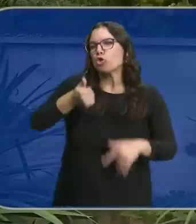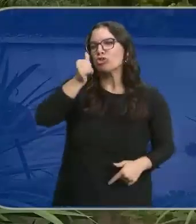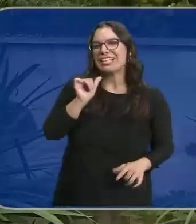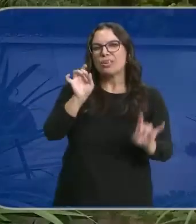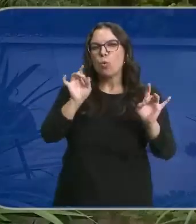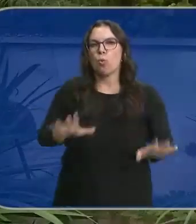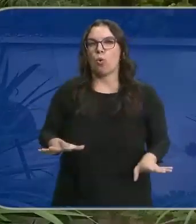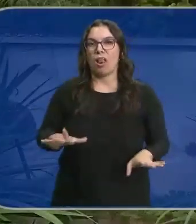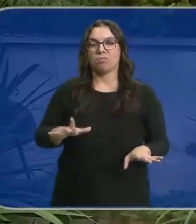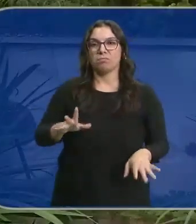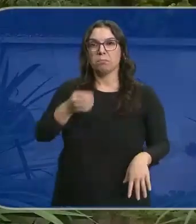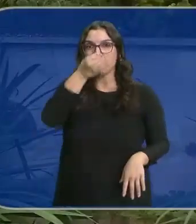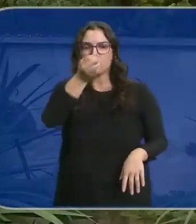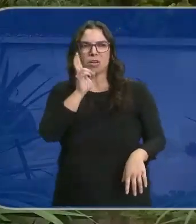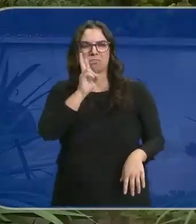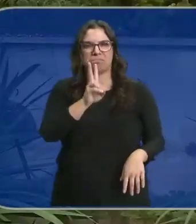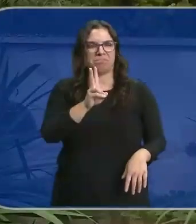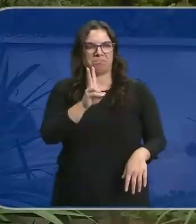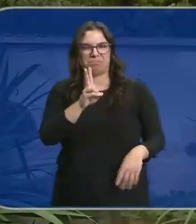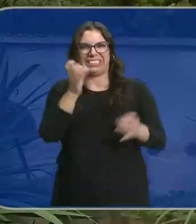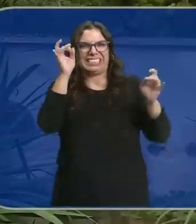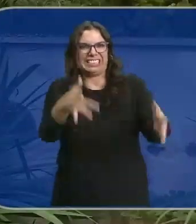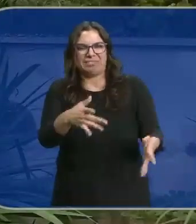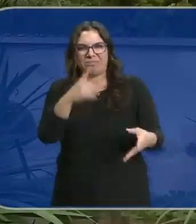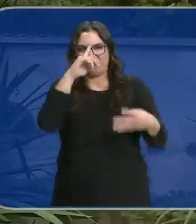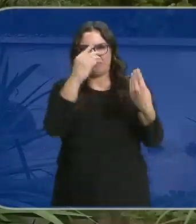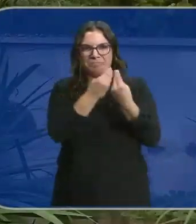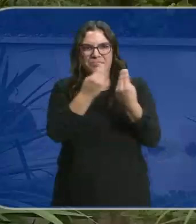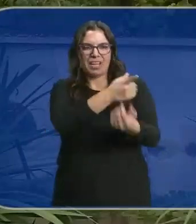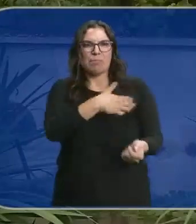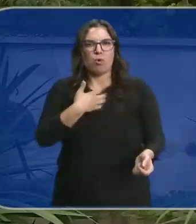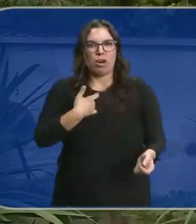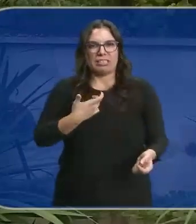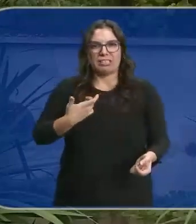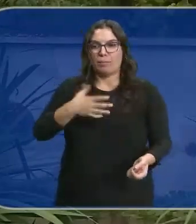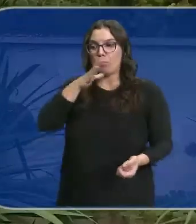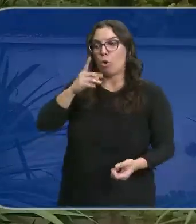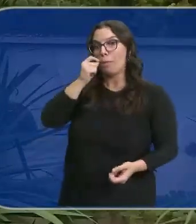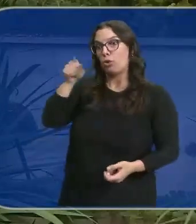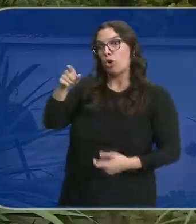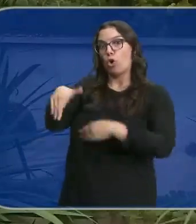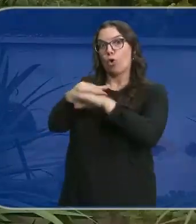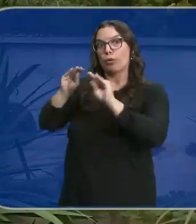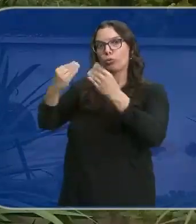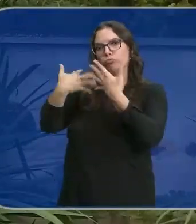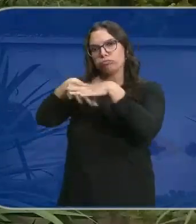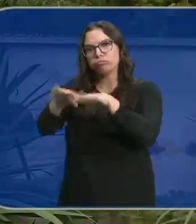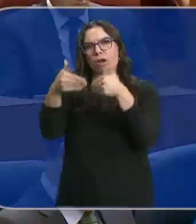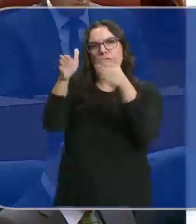PSOE irreconocible al que le molesta que el gobierno de Mañueco sea integrador y dialogante.